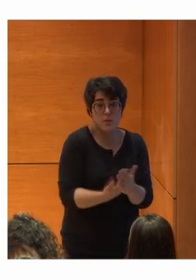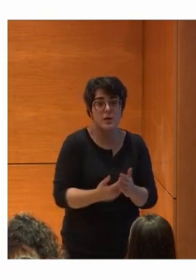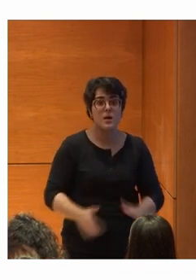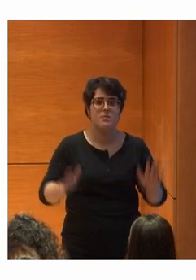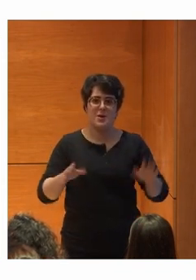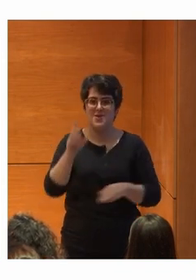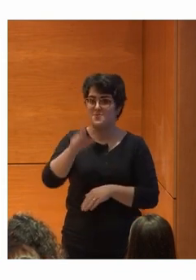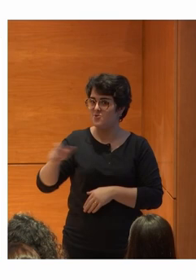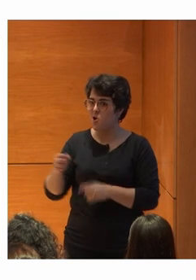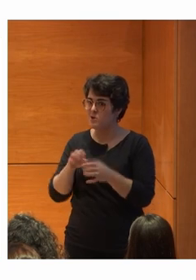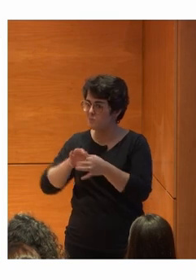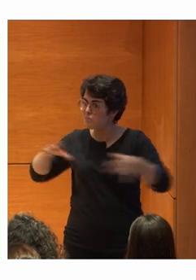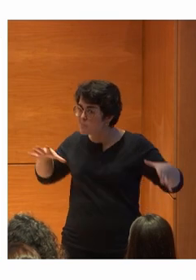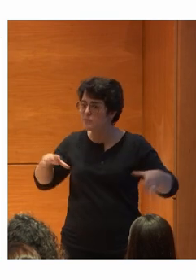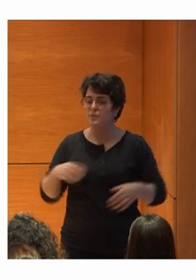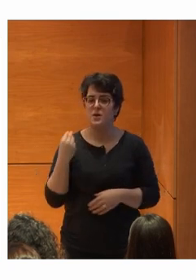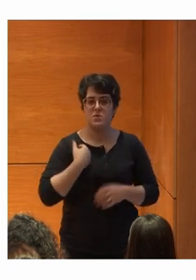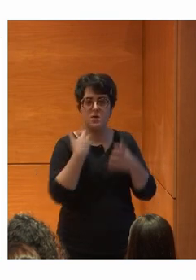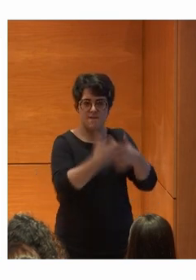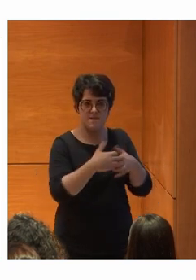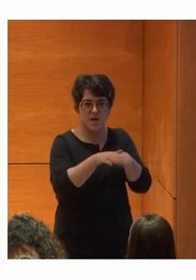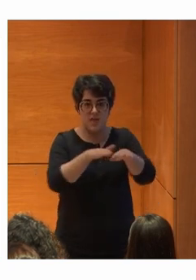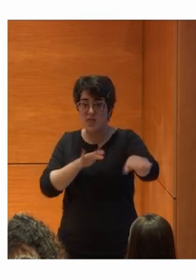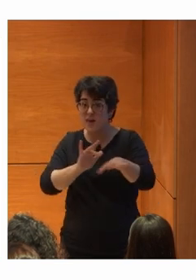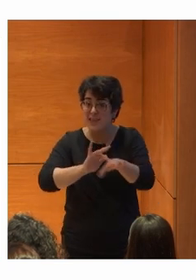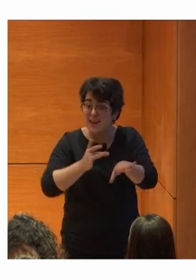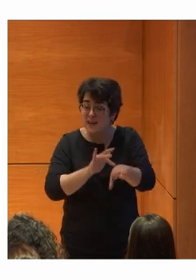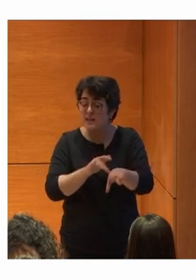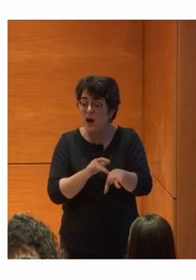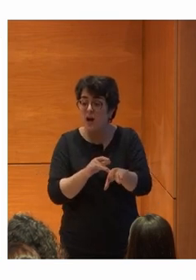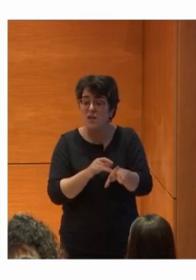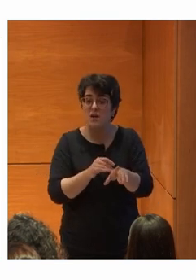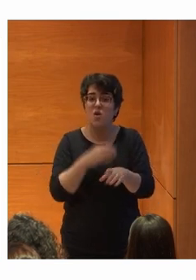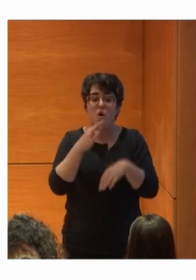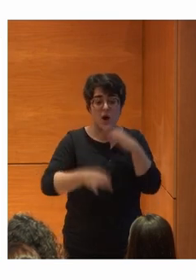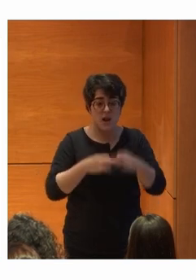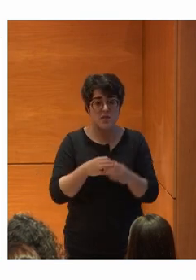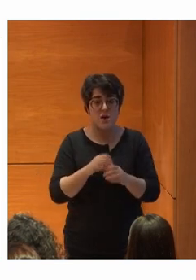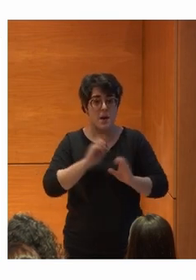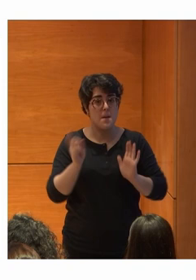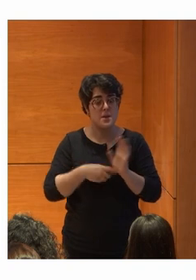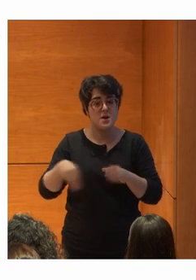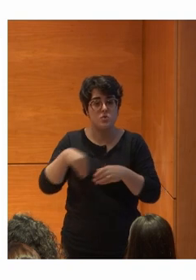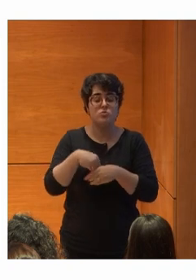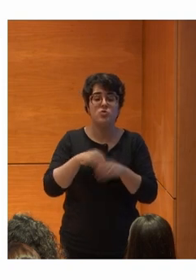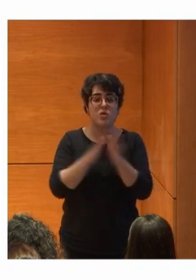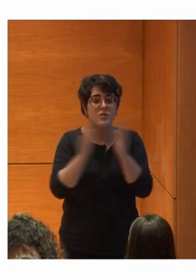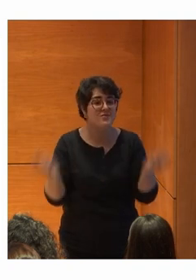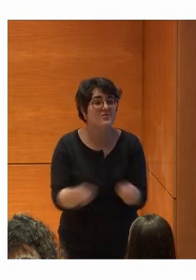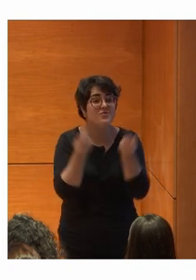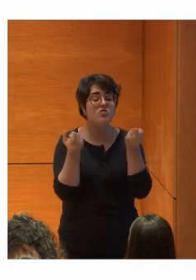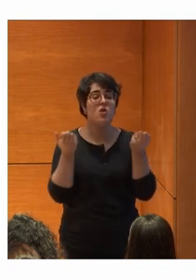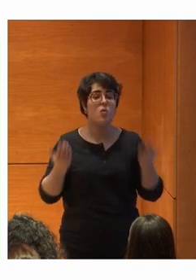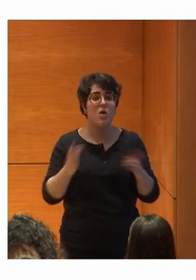No todos lo ven así Para luchar contra Esa brecha digital Esta organización Plena Inclusión Ha lanzado una campaña